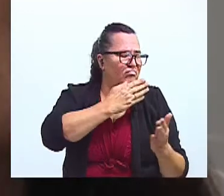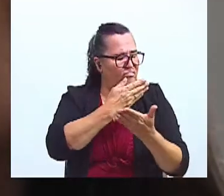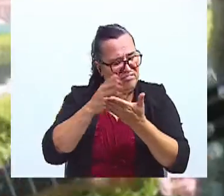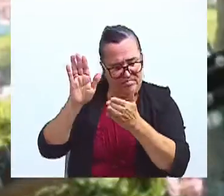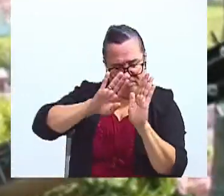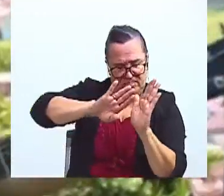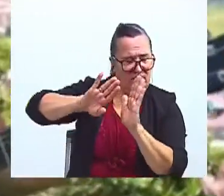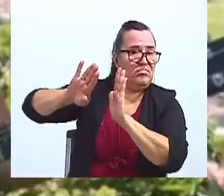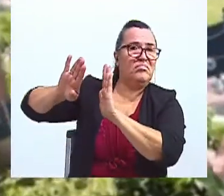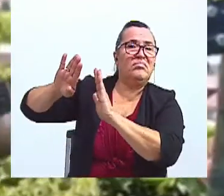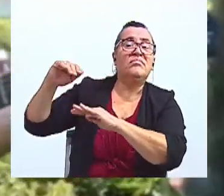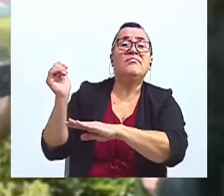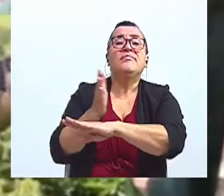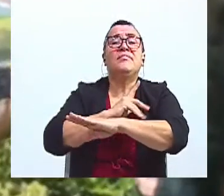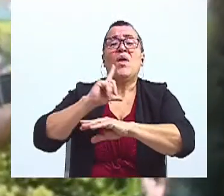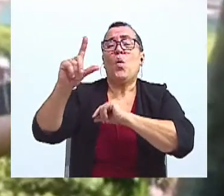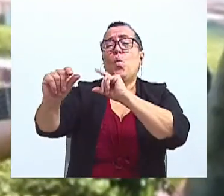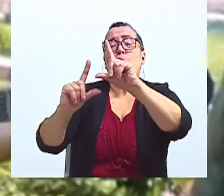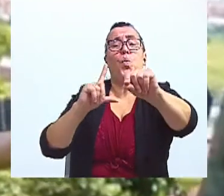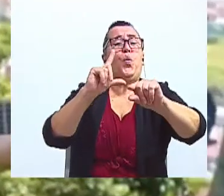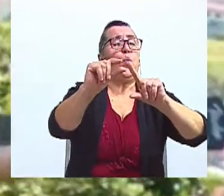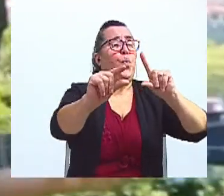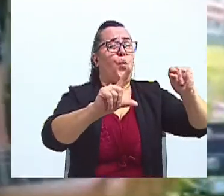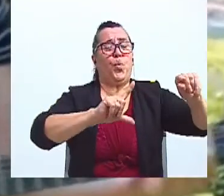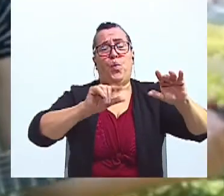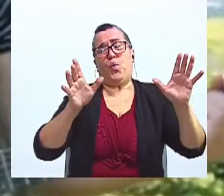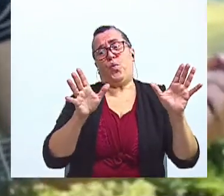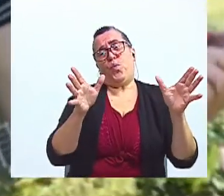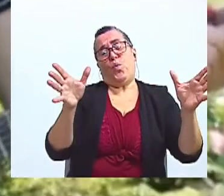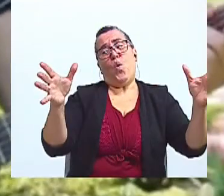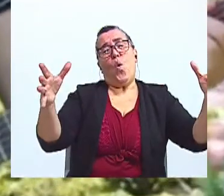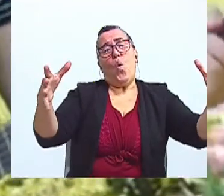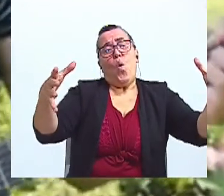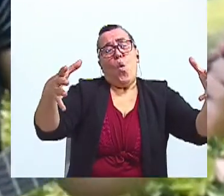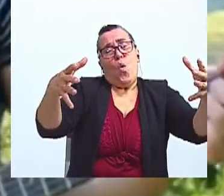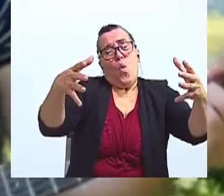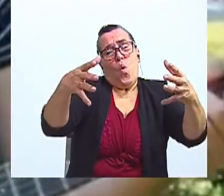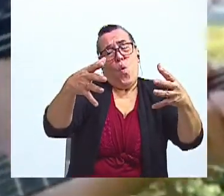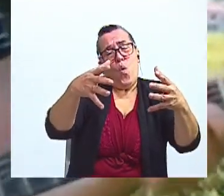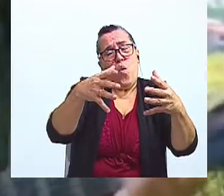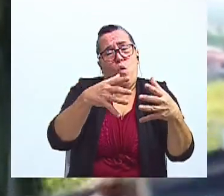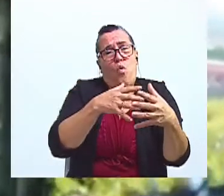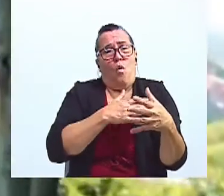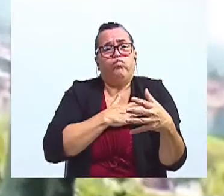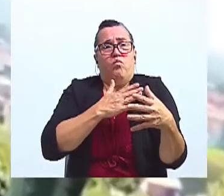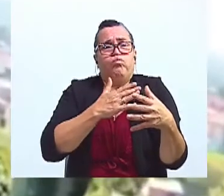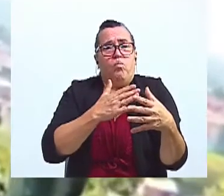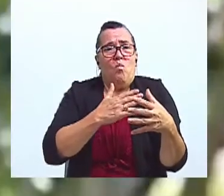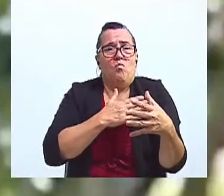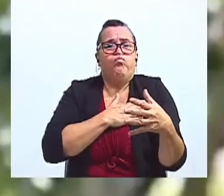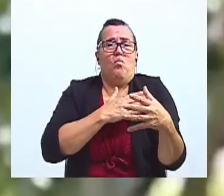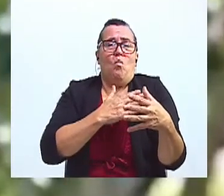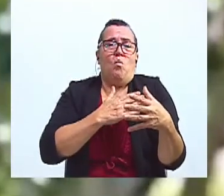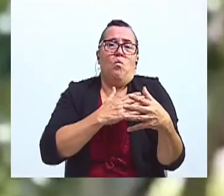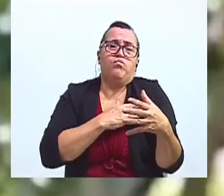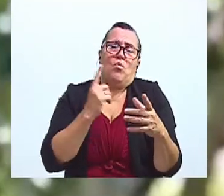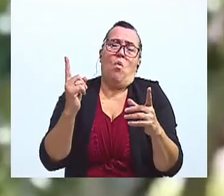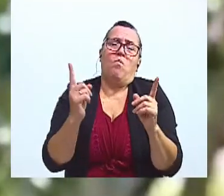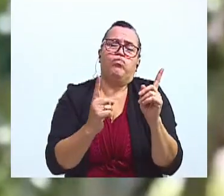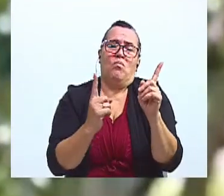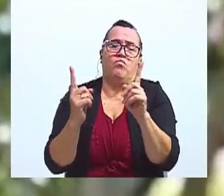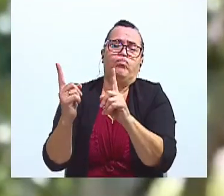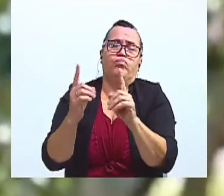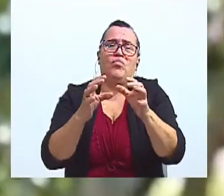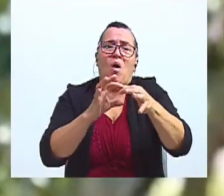Tan lejos, pero unidos por latidos Mis manos